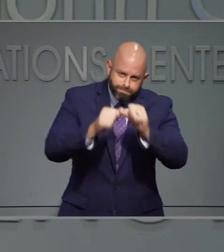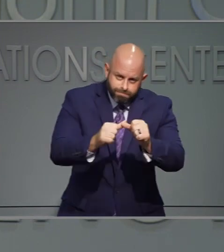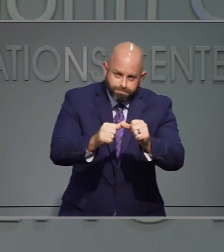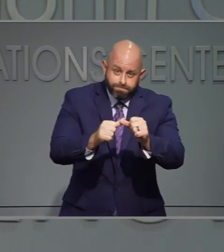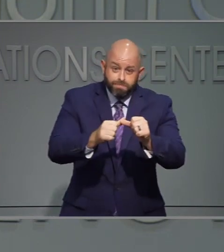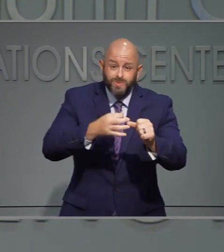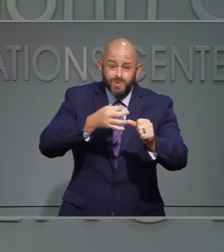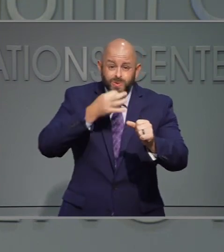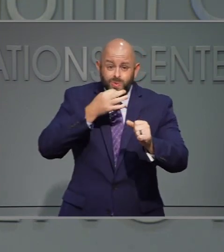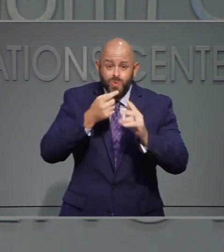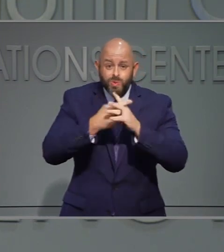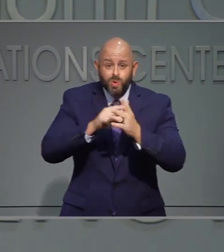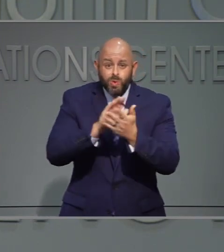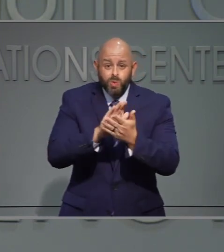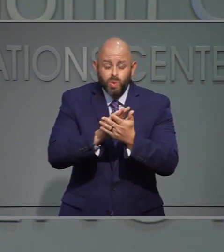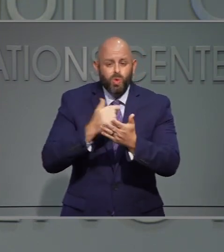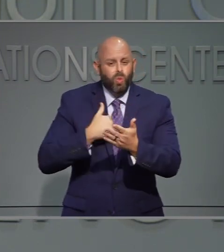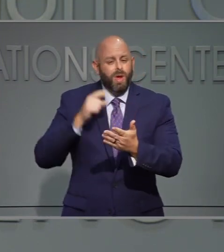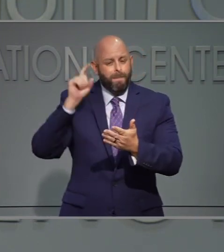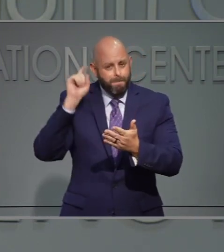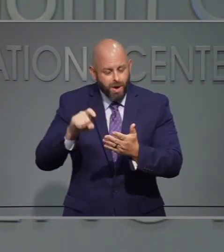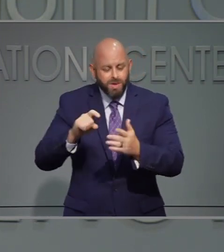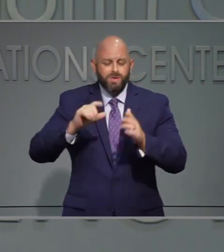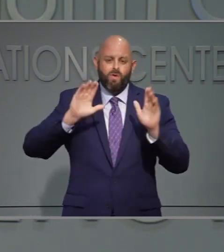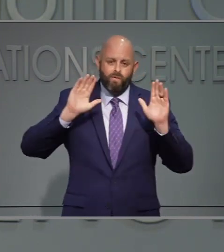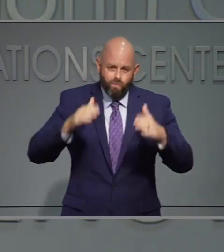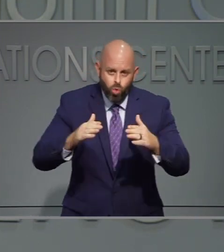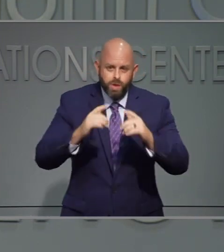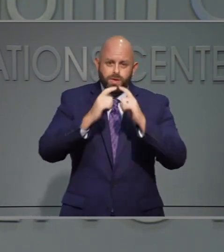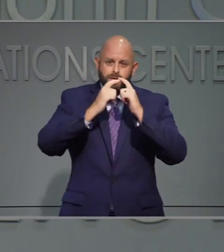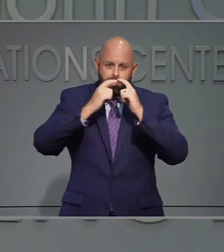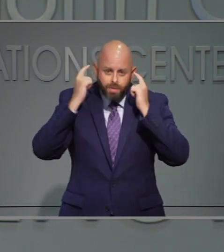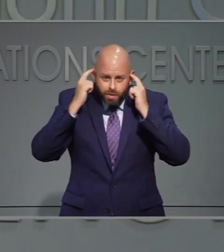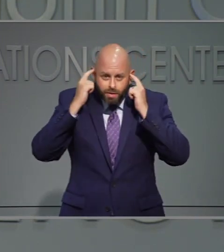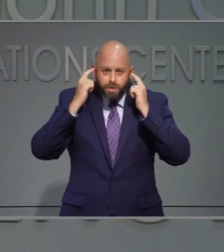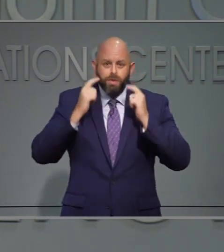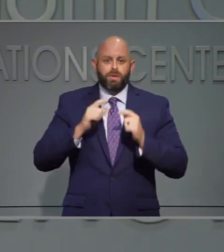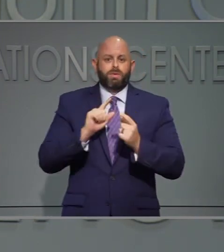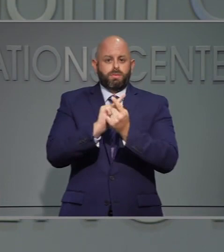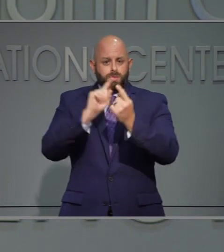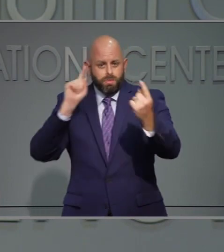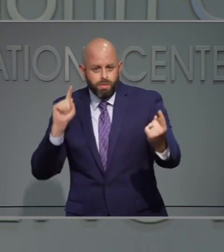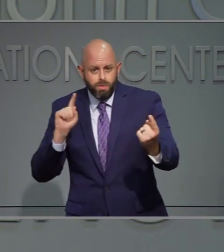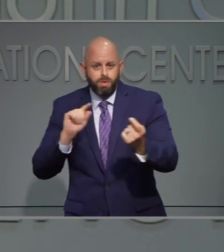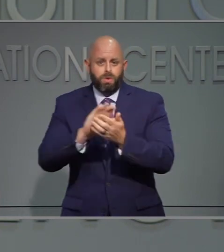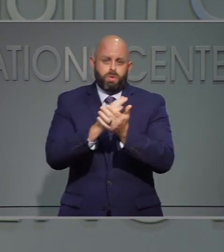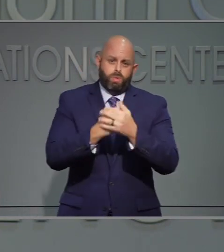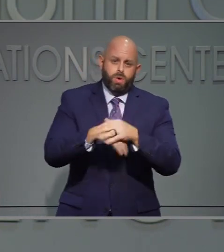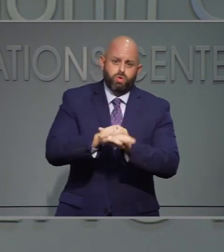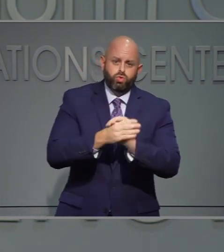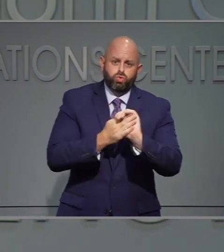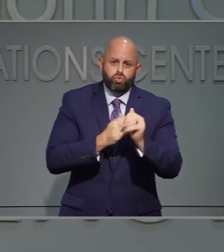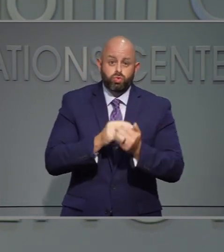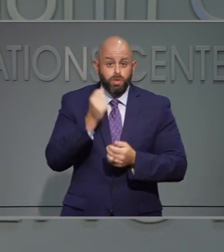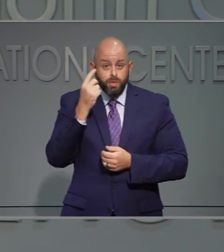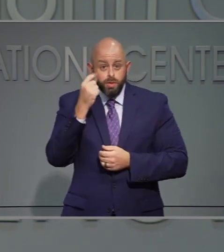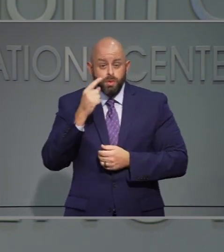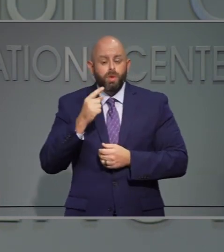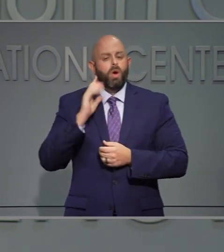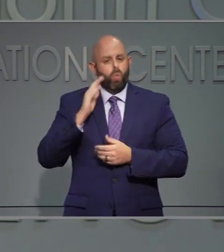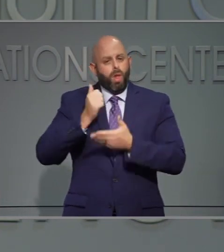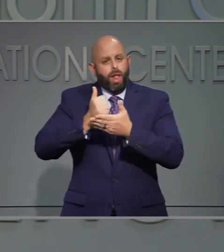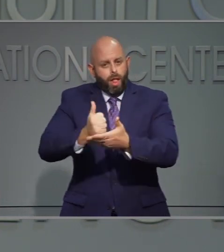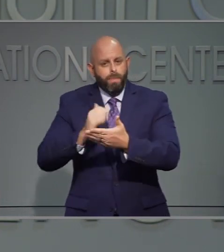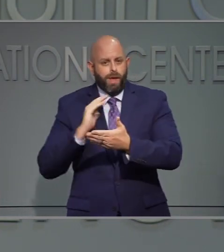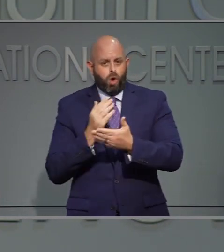de nuevo, ahora es el momento de asuentar estos esfuerzos. No nada más reanimar a la economía, puede salvar su vida